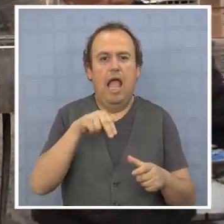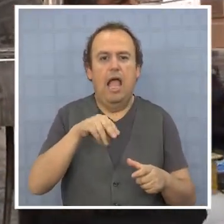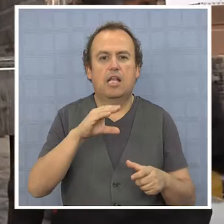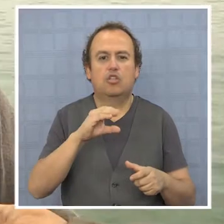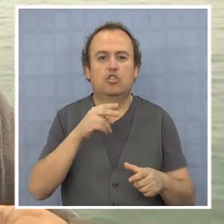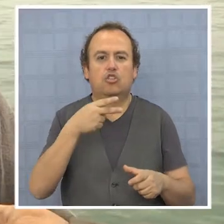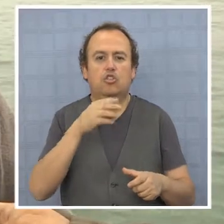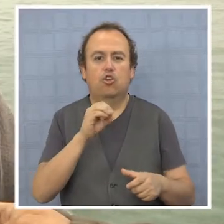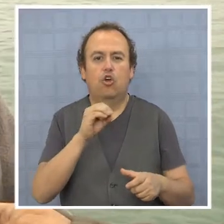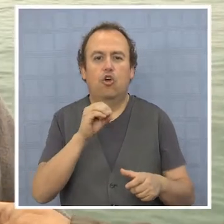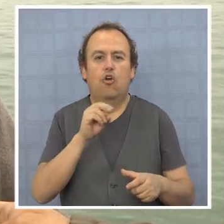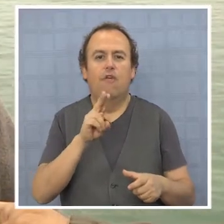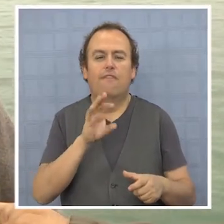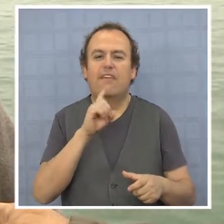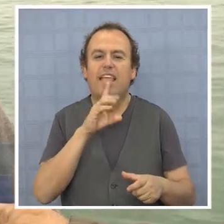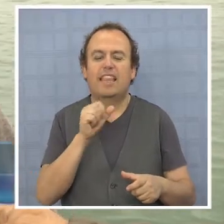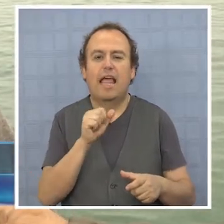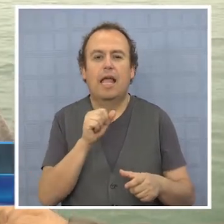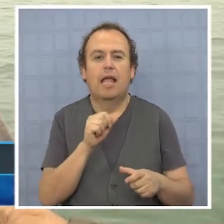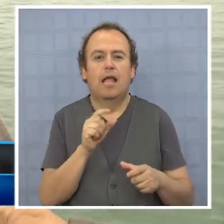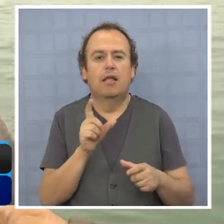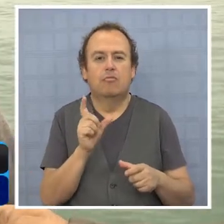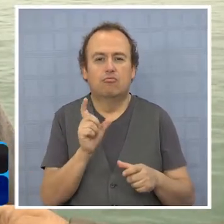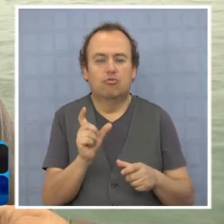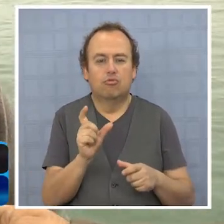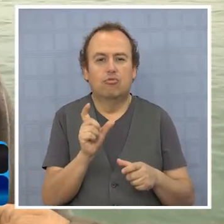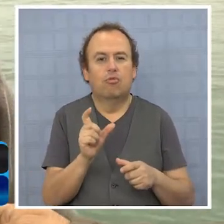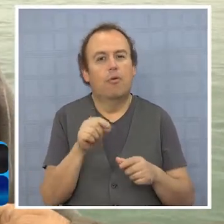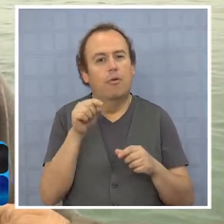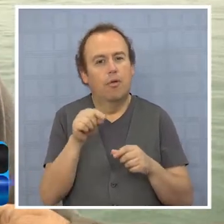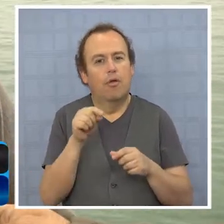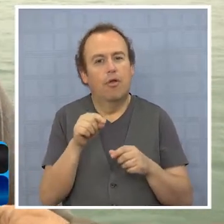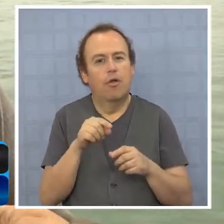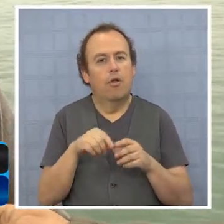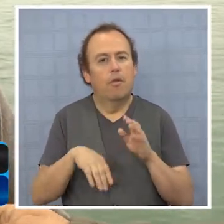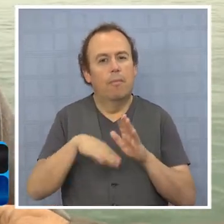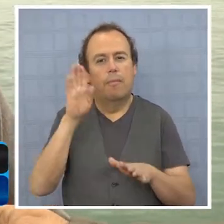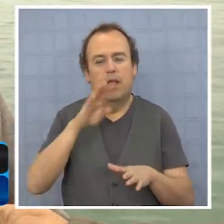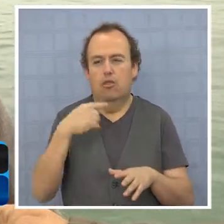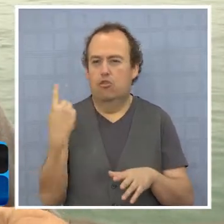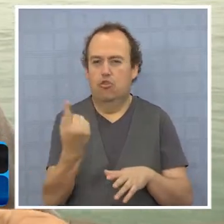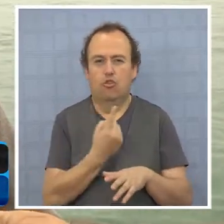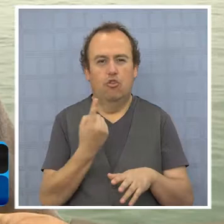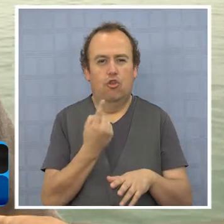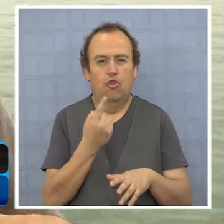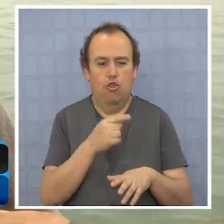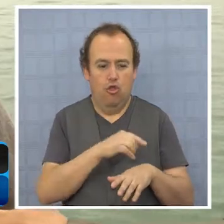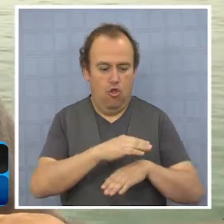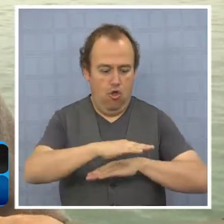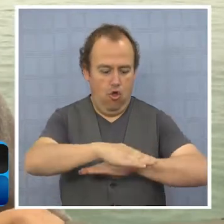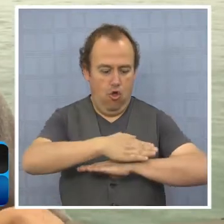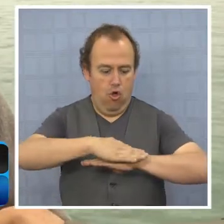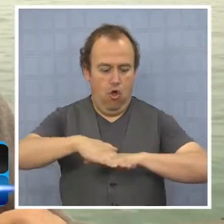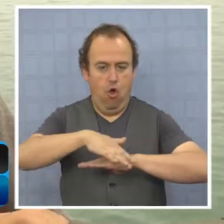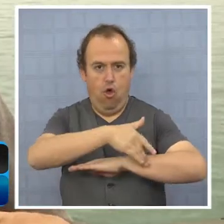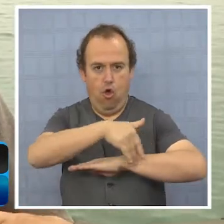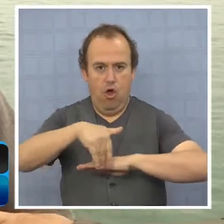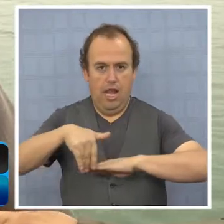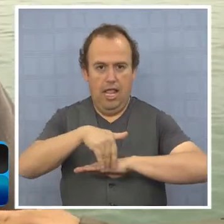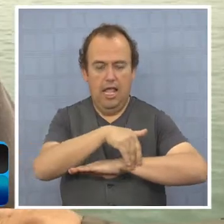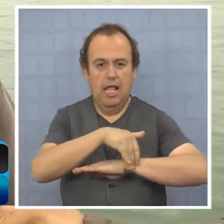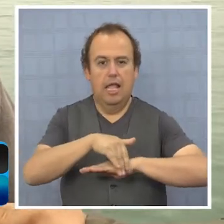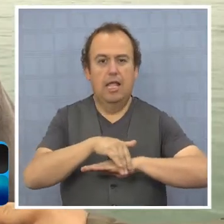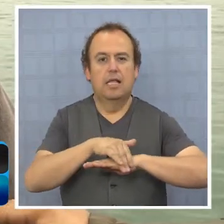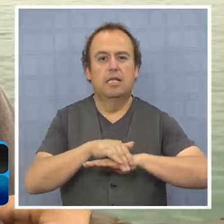que es una especie de chico, alimento principal de todos los recursos que están en la orilla, se va